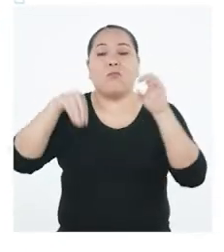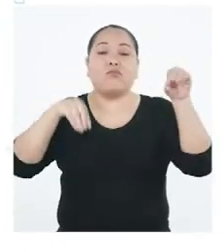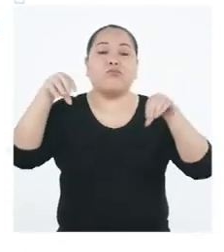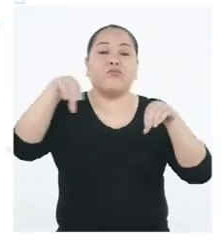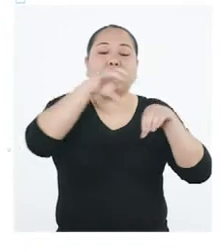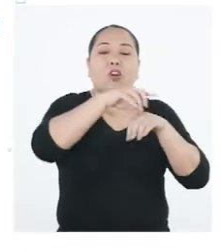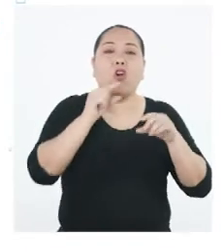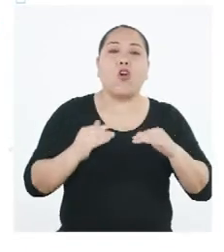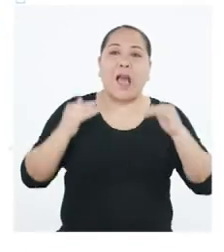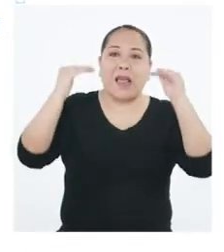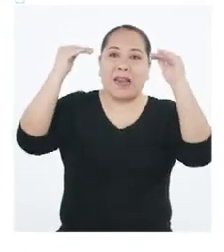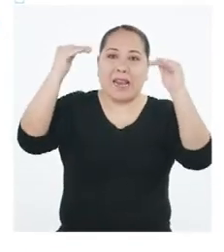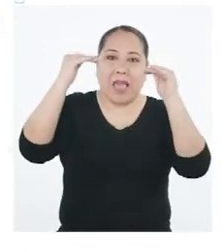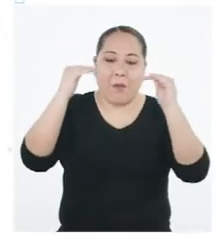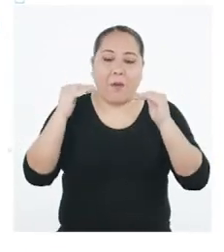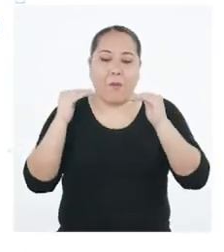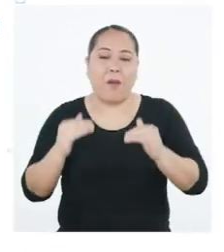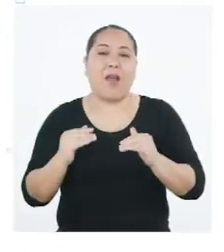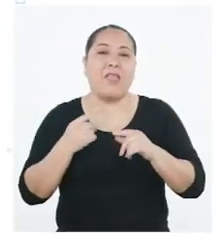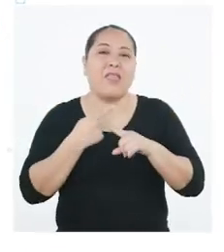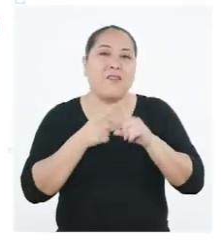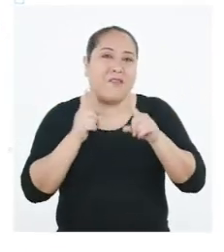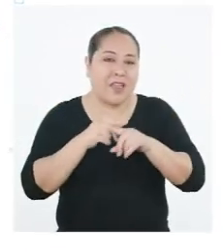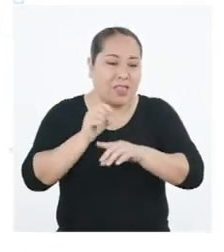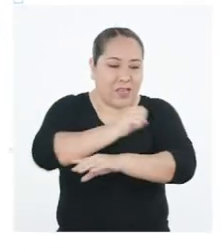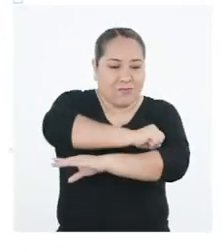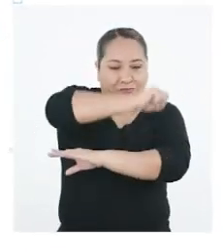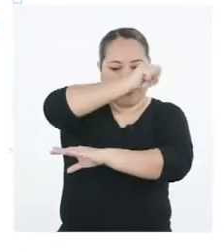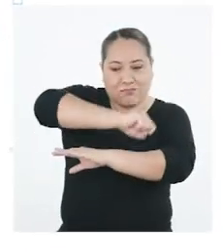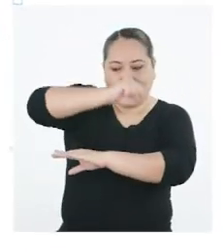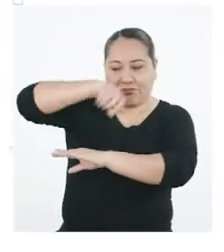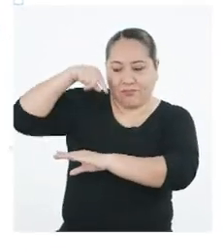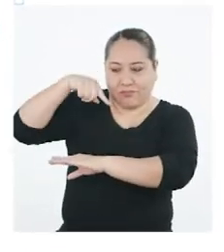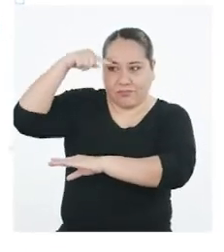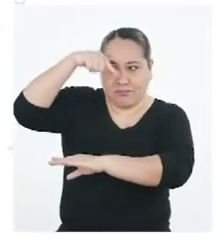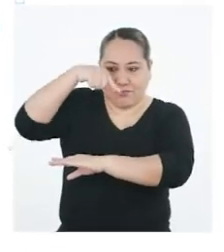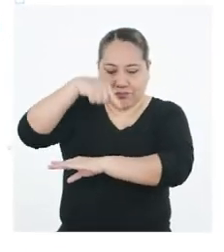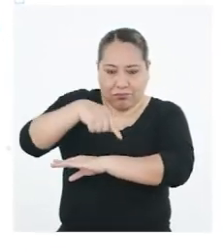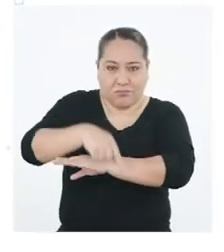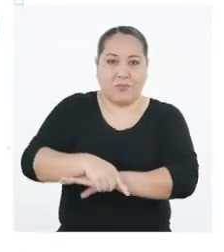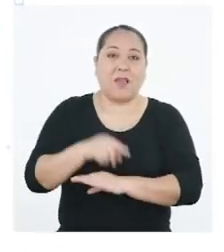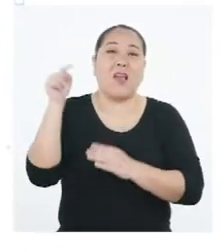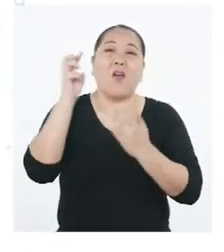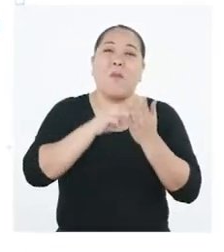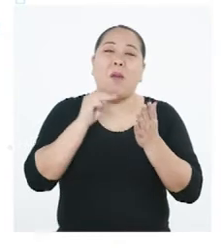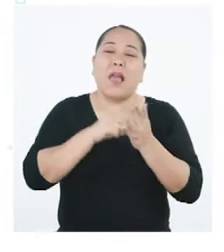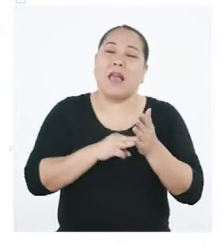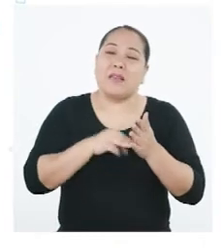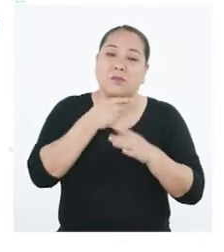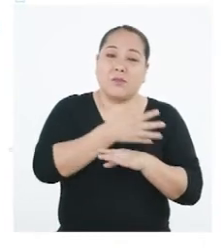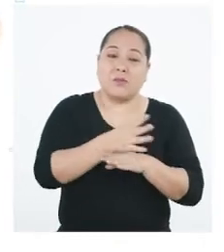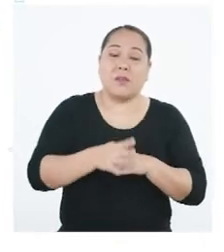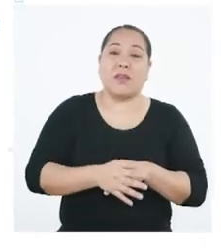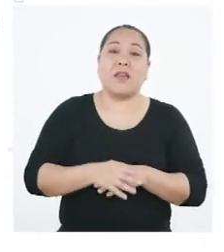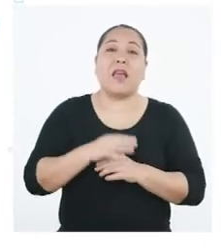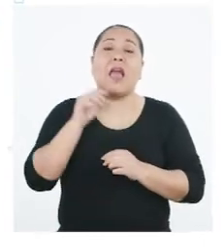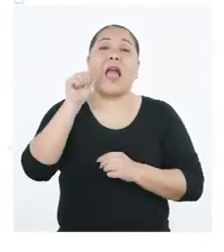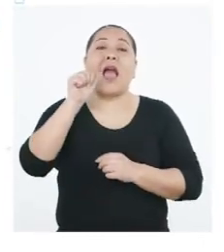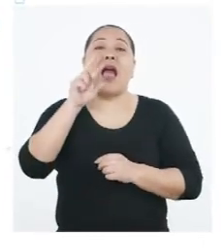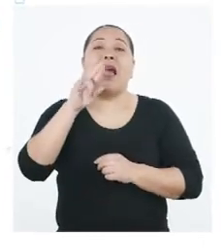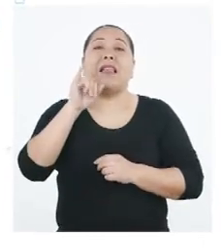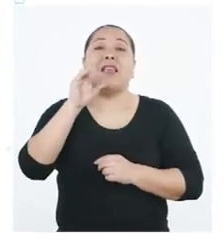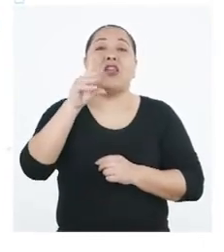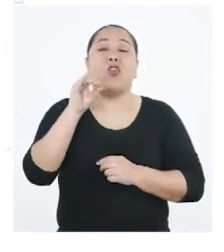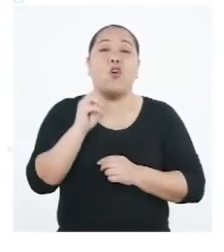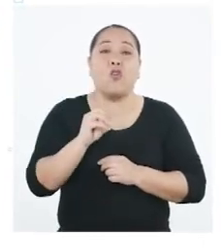posición geográfica con respecto a la cordillera de los Andes. Entre los climas de mayor extensión tenemos el árido